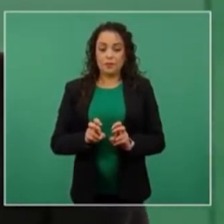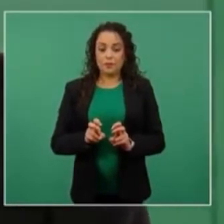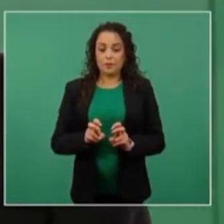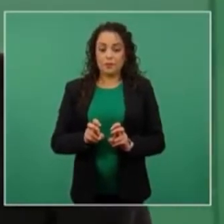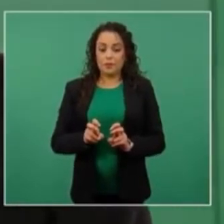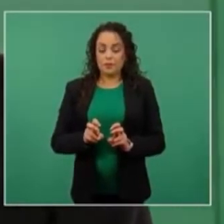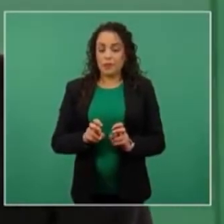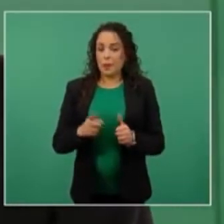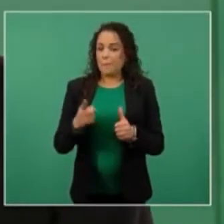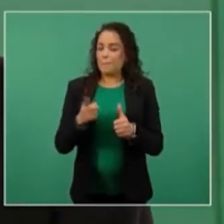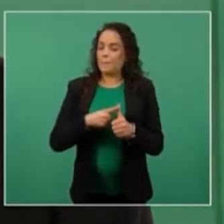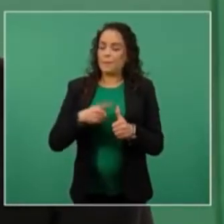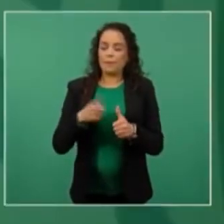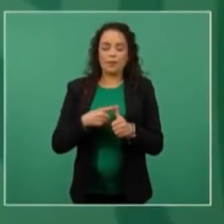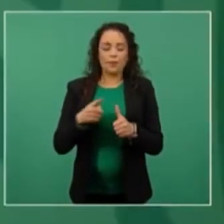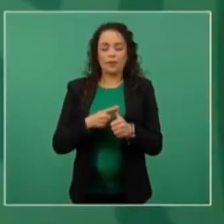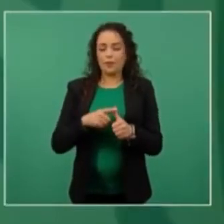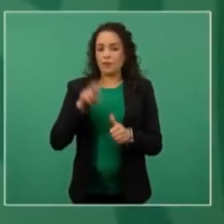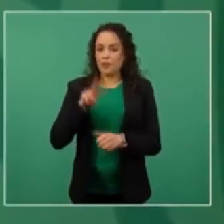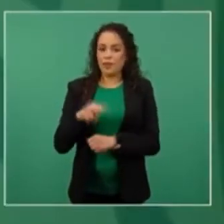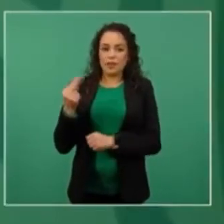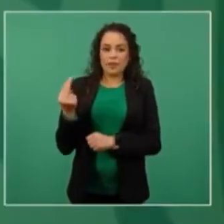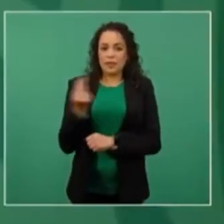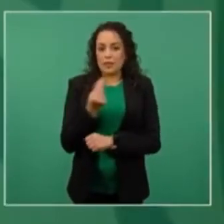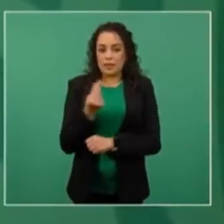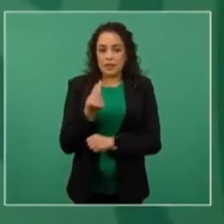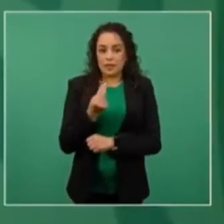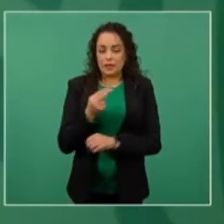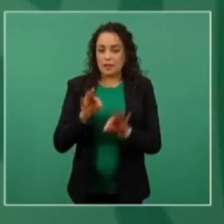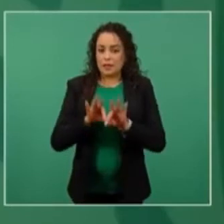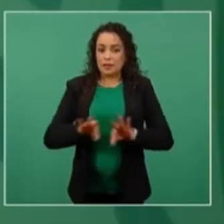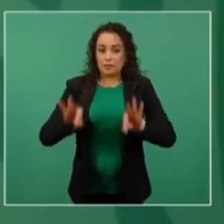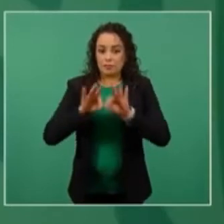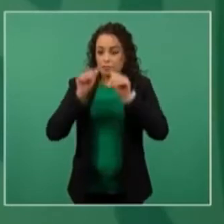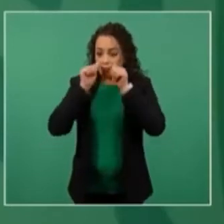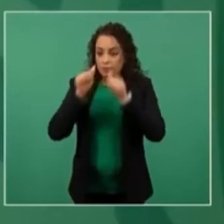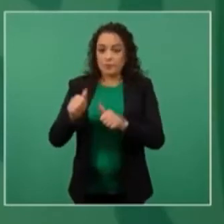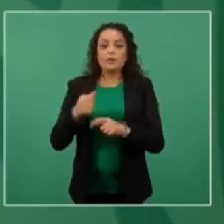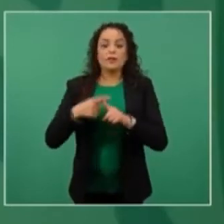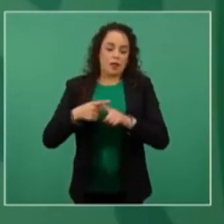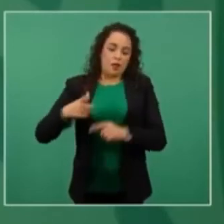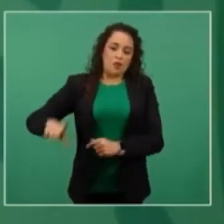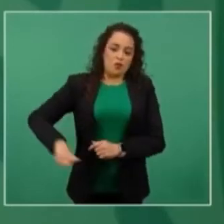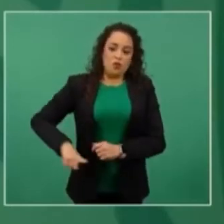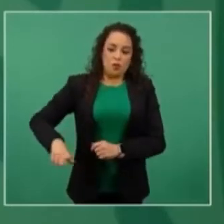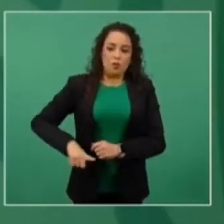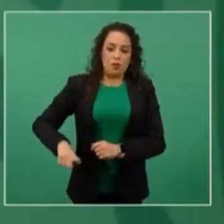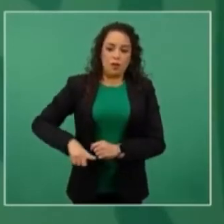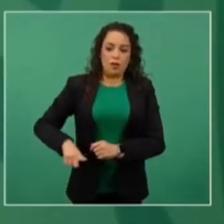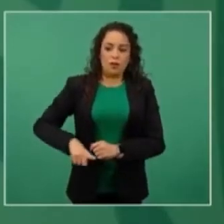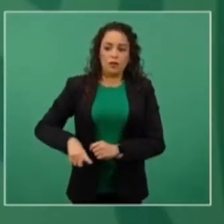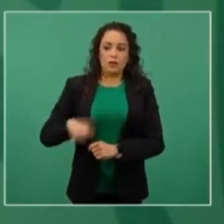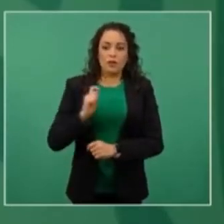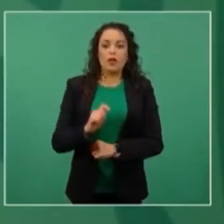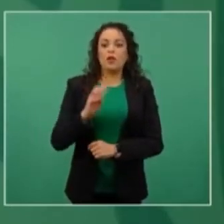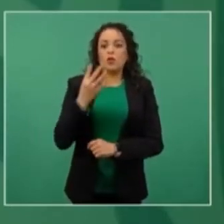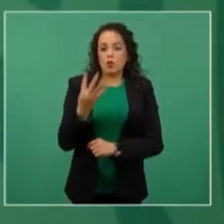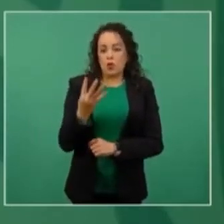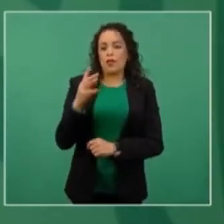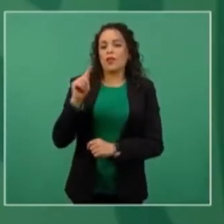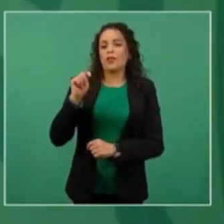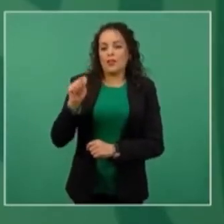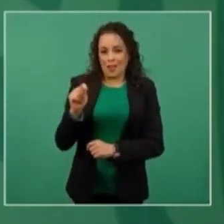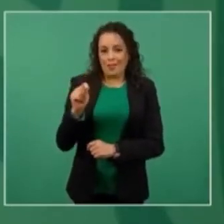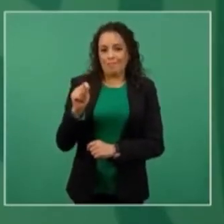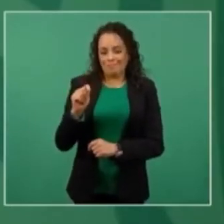básico, fundamental para el gobierno de la Cuarta Transformación. Entonces,